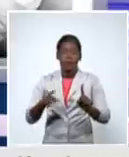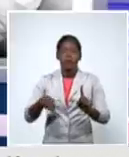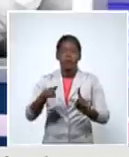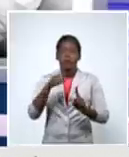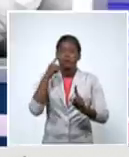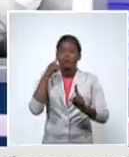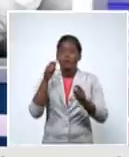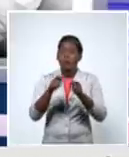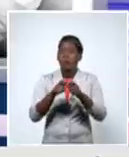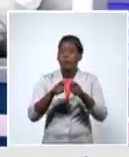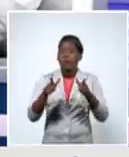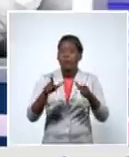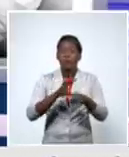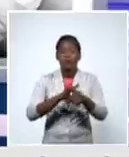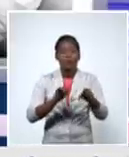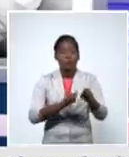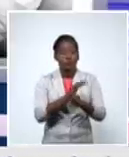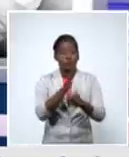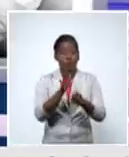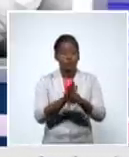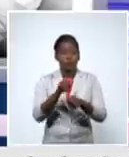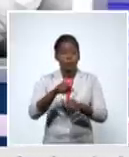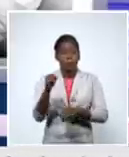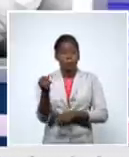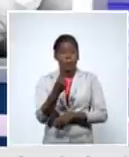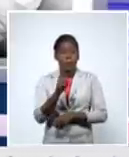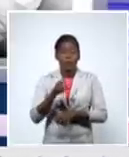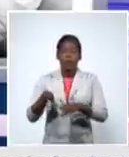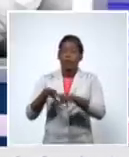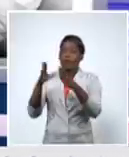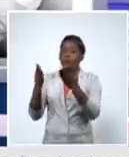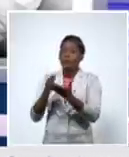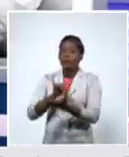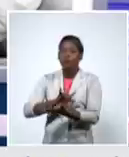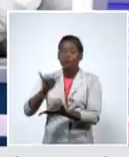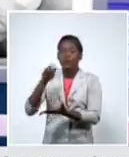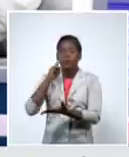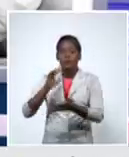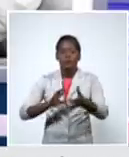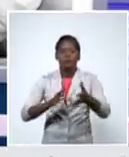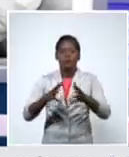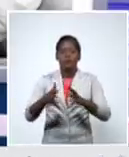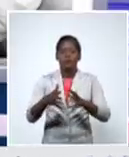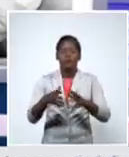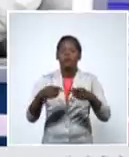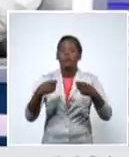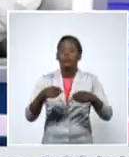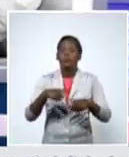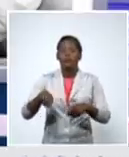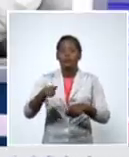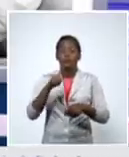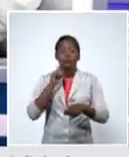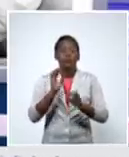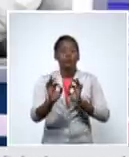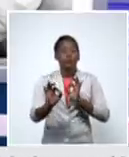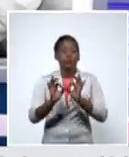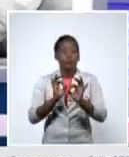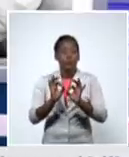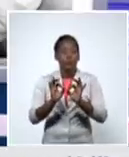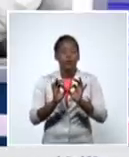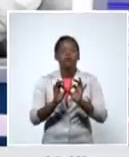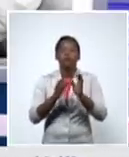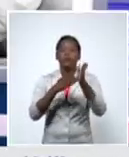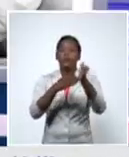en Cuba sino también en el planeta y por supuesto que tenemos que continuar dando la batalla